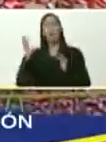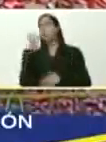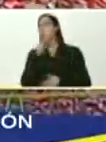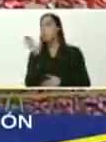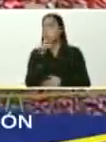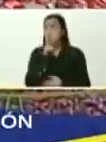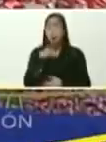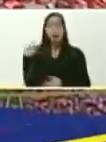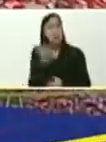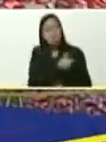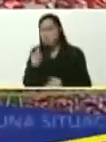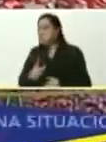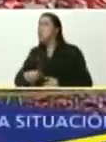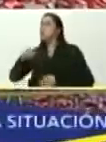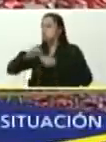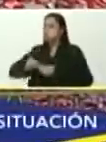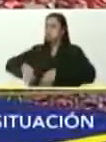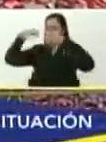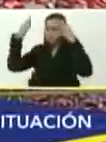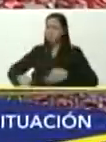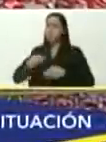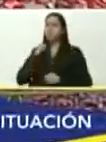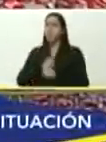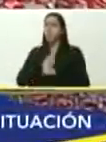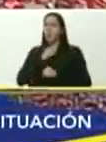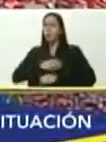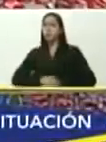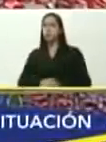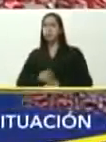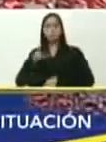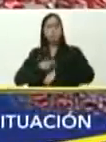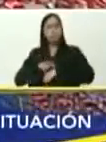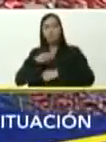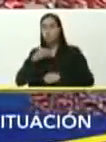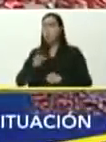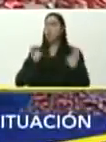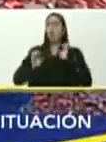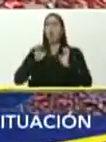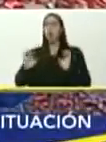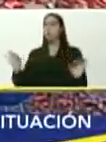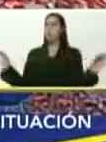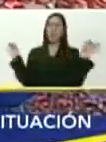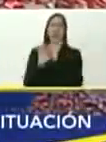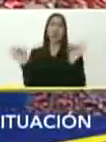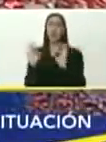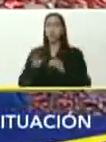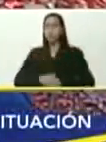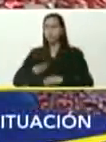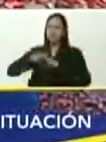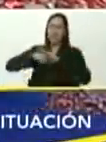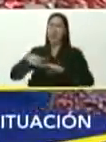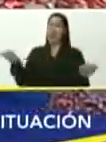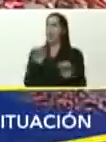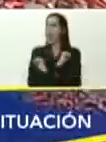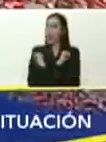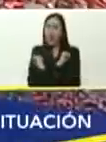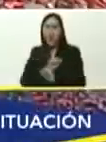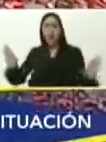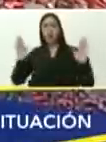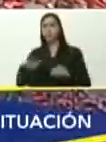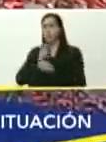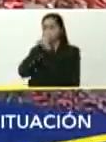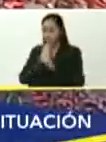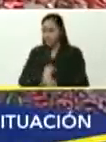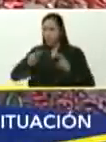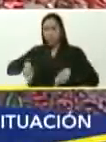buscarlo, pero me arregla su unidad, no hay excusa, el tiempo de las excusas se acabó, vamos al tiempo de la certeza, de la esperanza